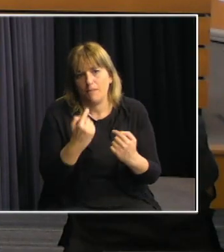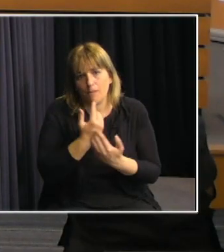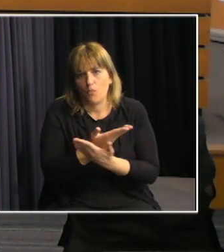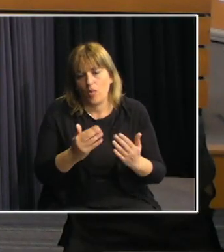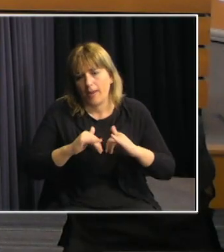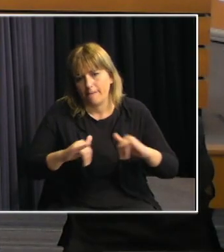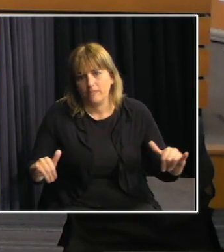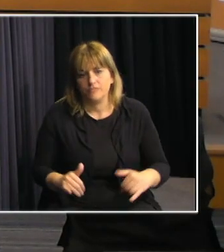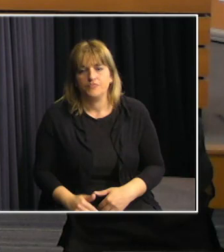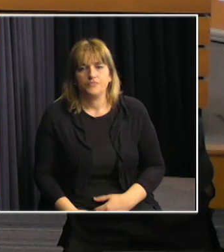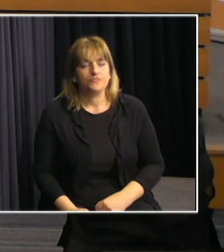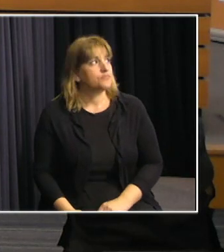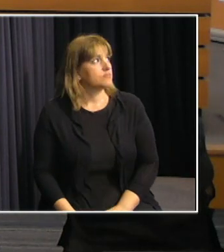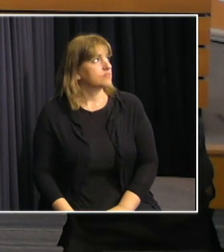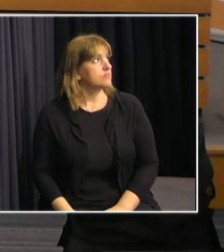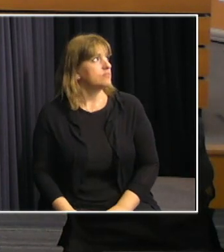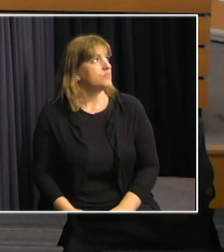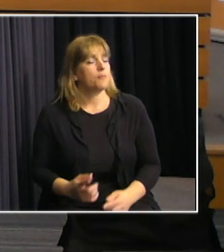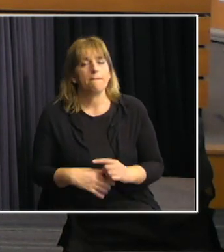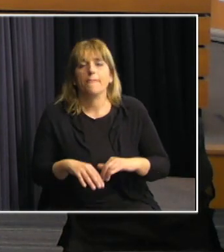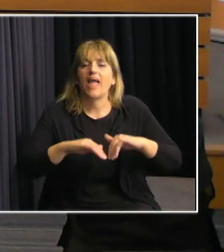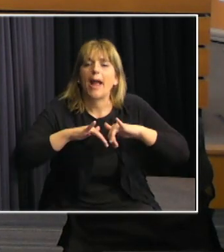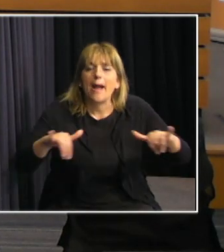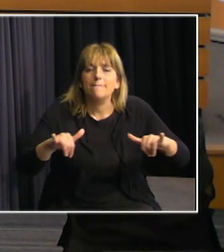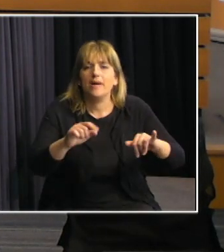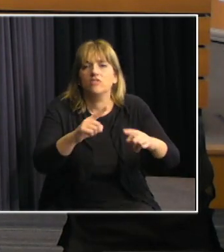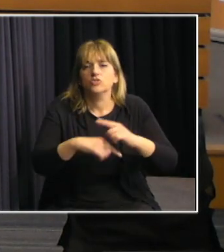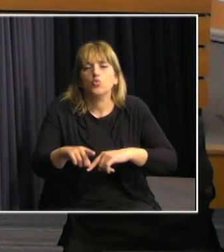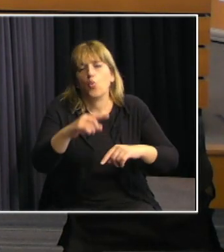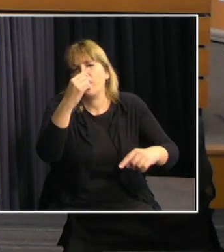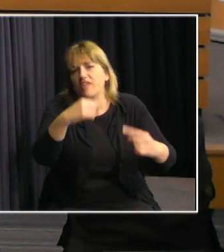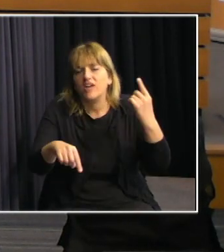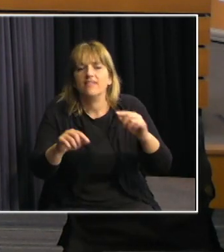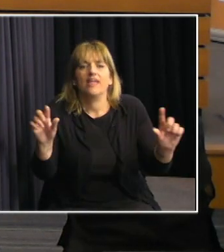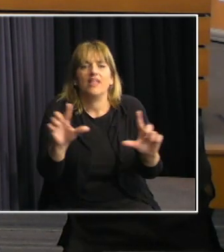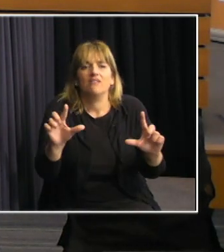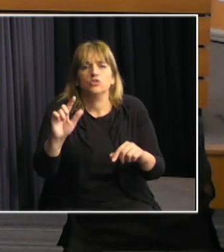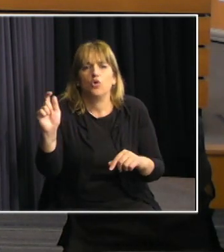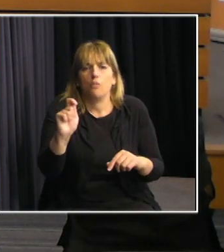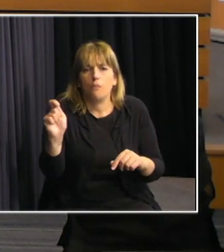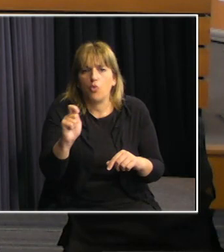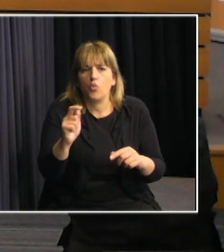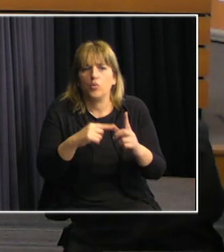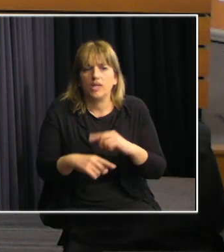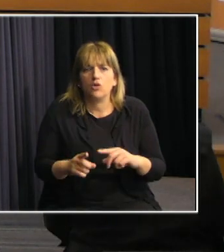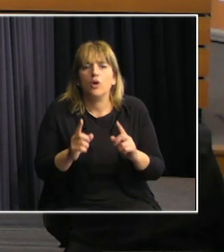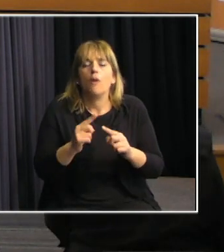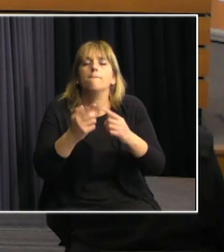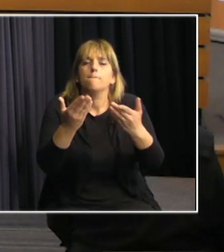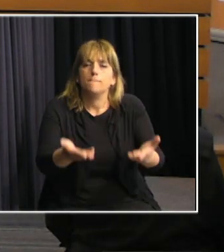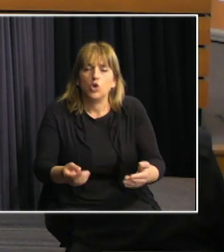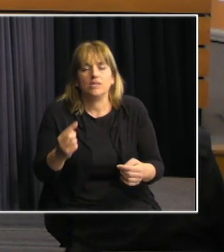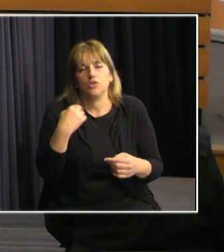Esta campaña, como bien dijo el director, será difundida por los medios públicos de alcance nacional. Por eso